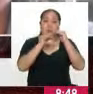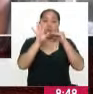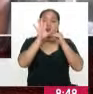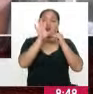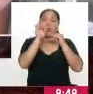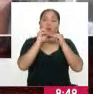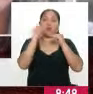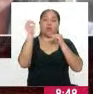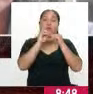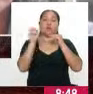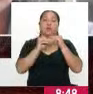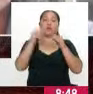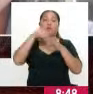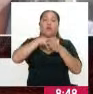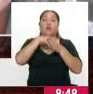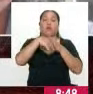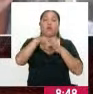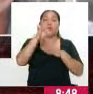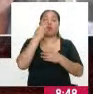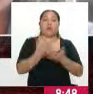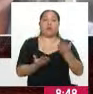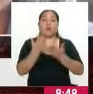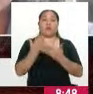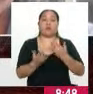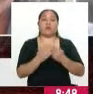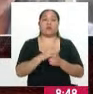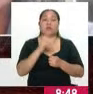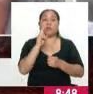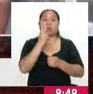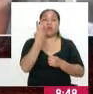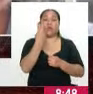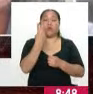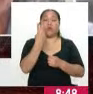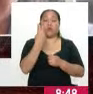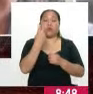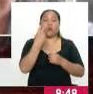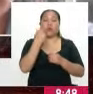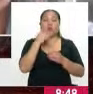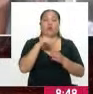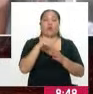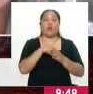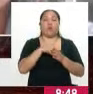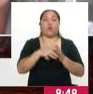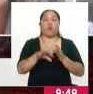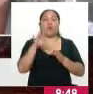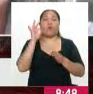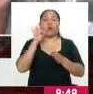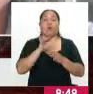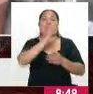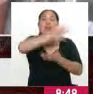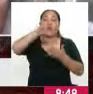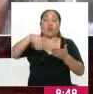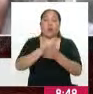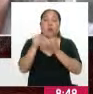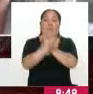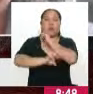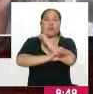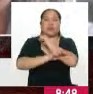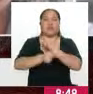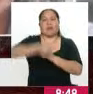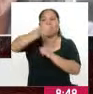de los votos, muy probablemente tendríamos segundas vueltas en todo el país. Entonces tenemos eso,